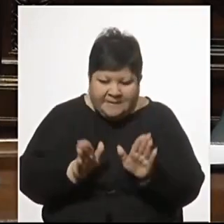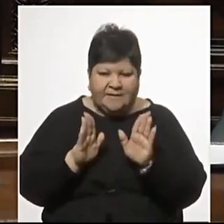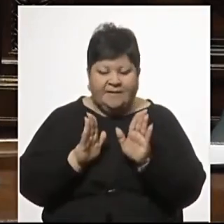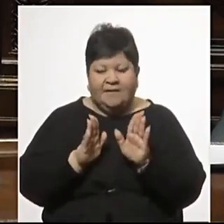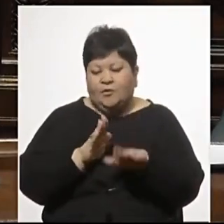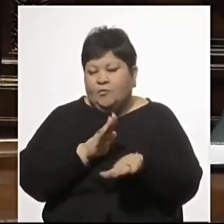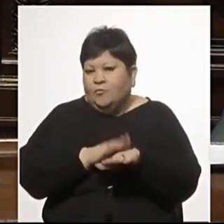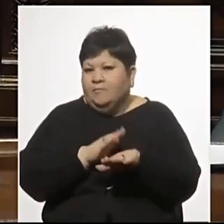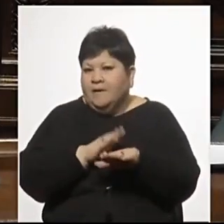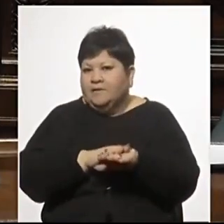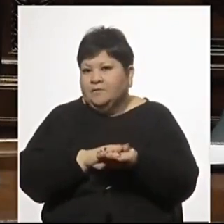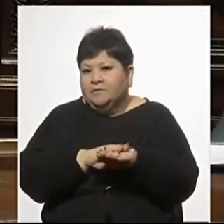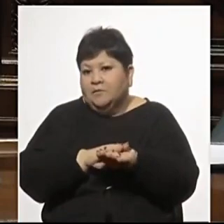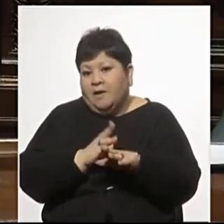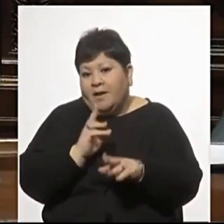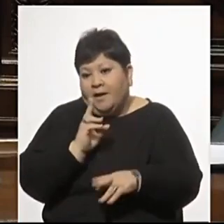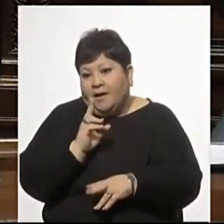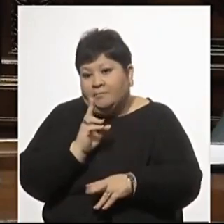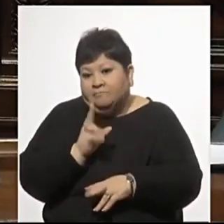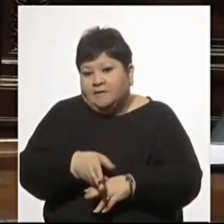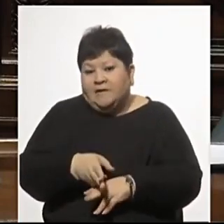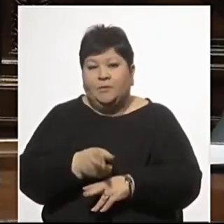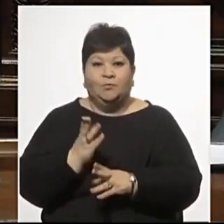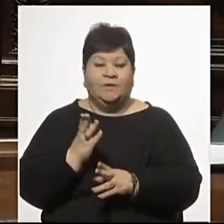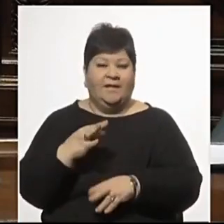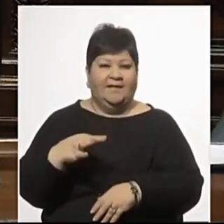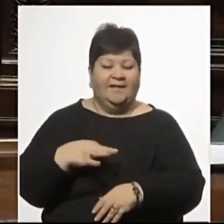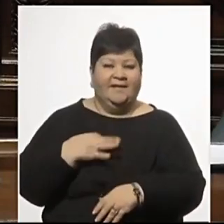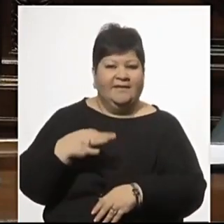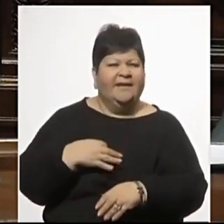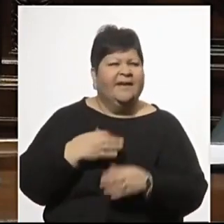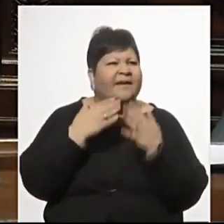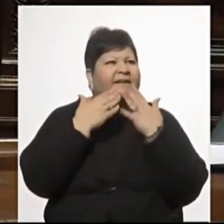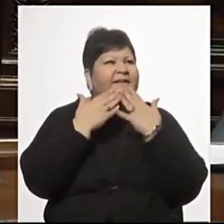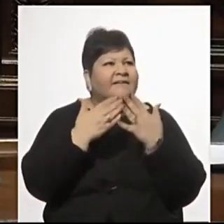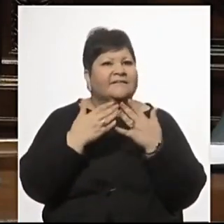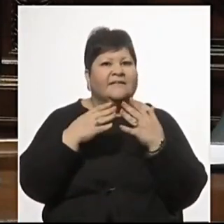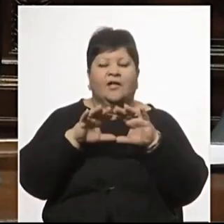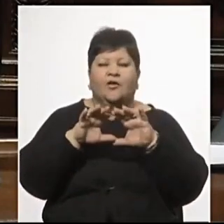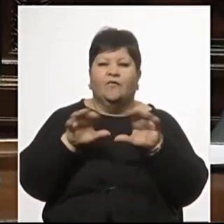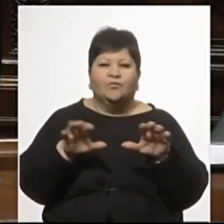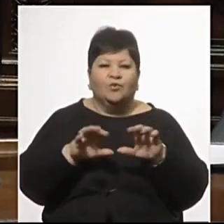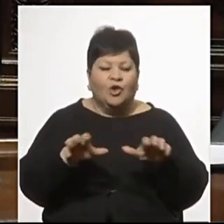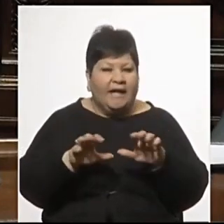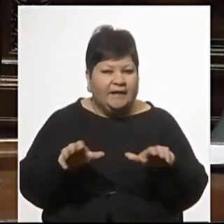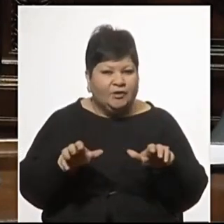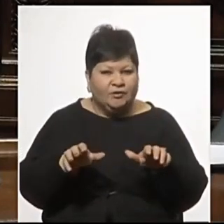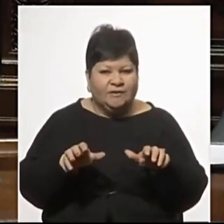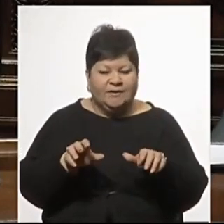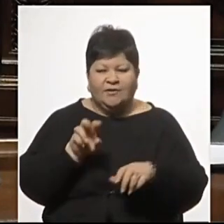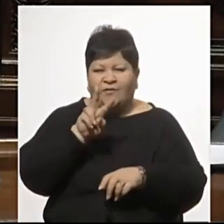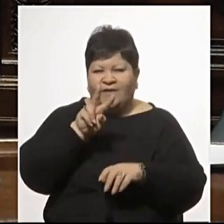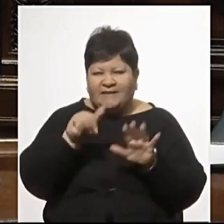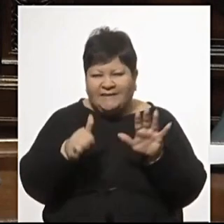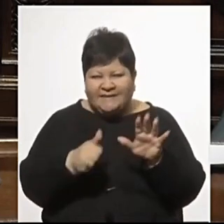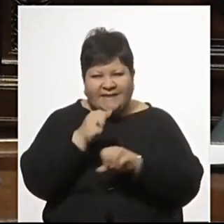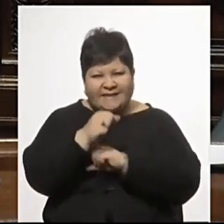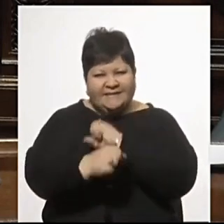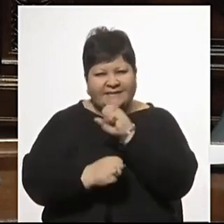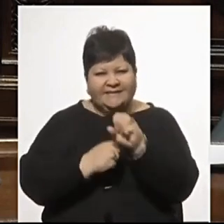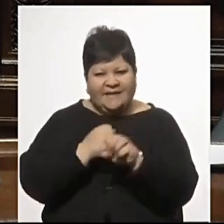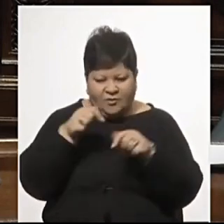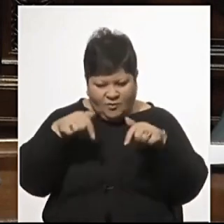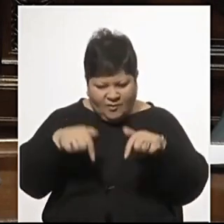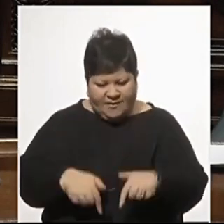en la vida. Le tengo que agradecer a los funcionarios que en estos 26 años en esta